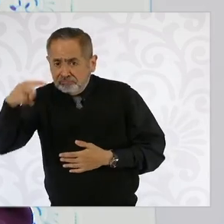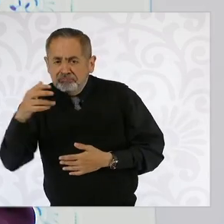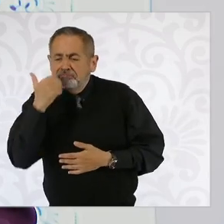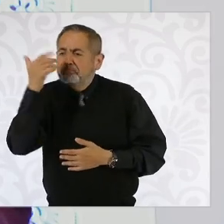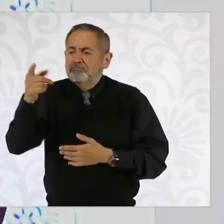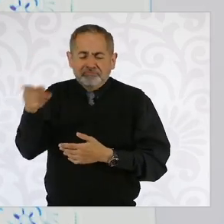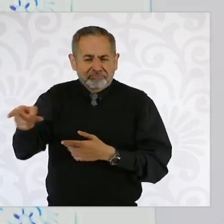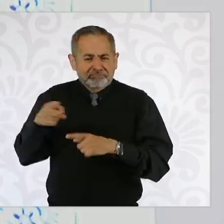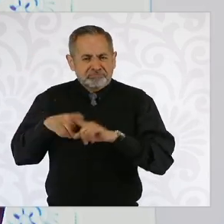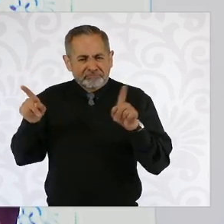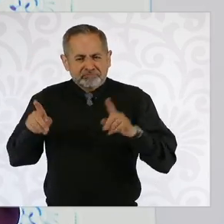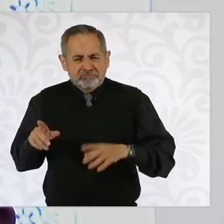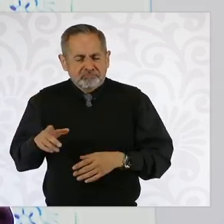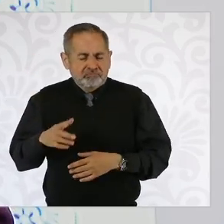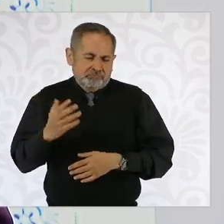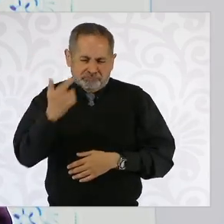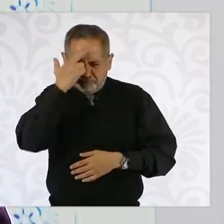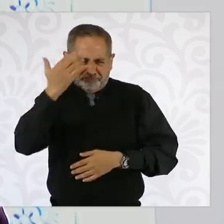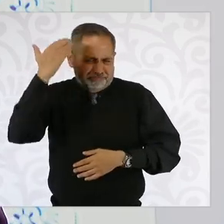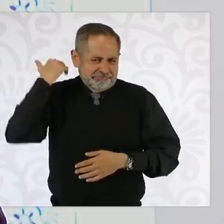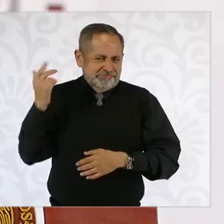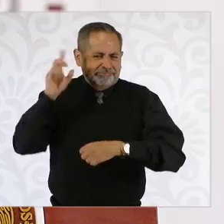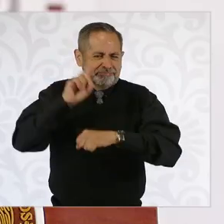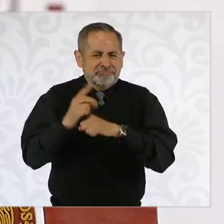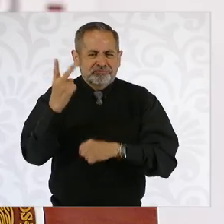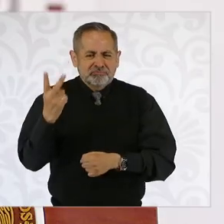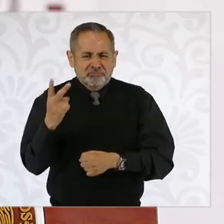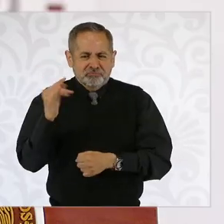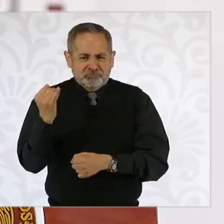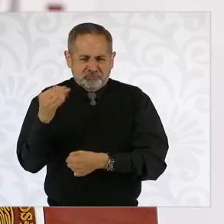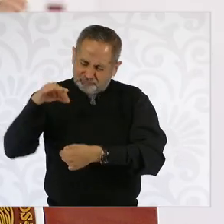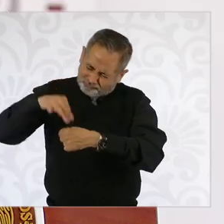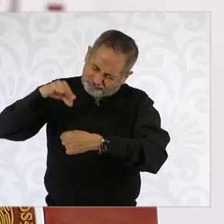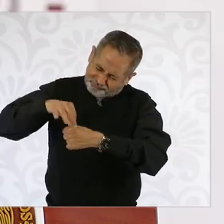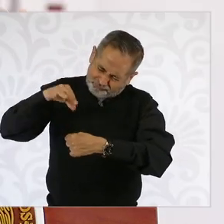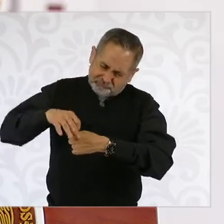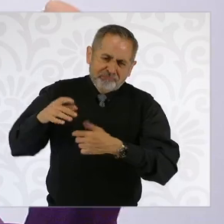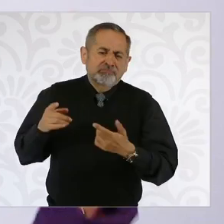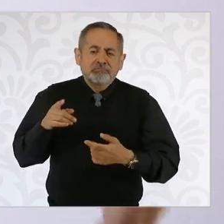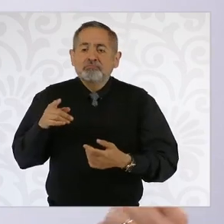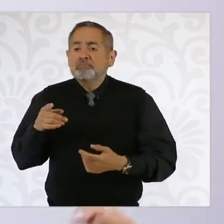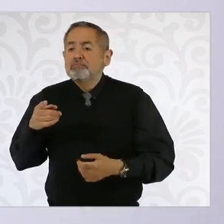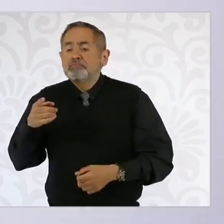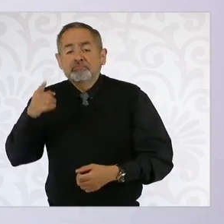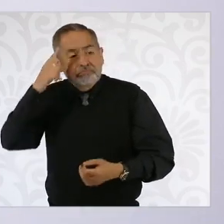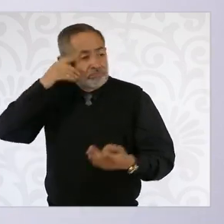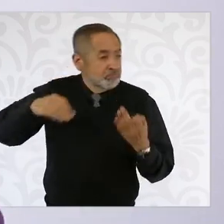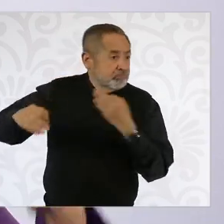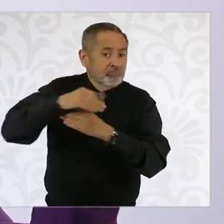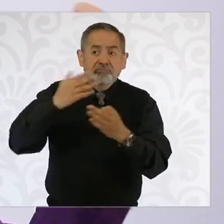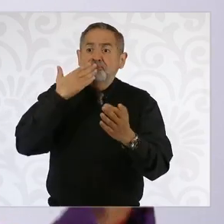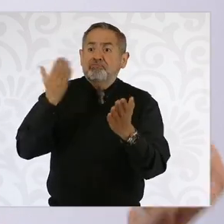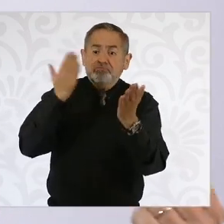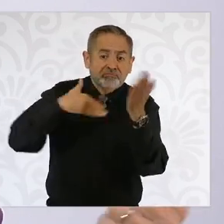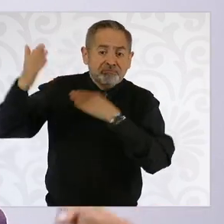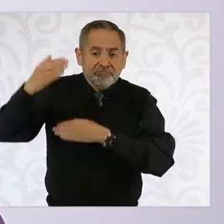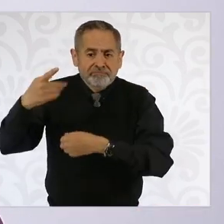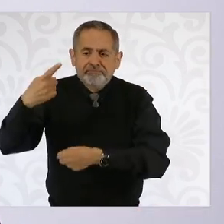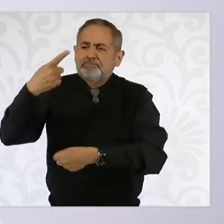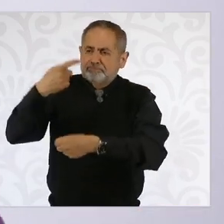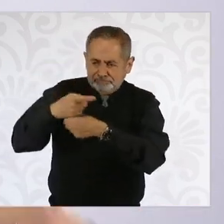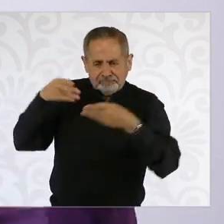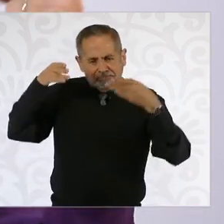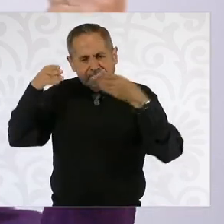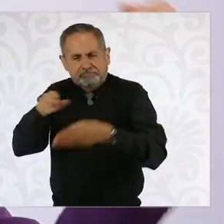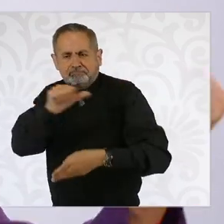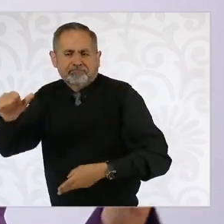se mostró el 2 de junio. Que es el de por el bien de todos, primero los pobres. Es el de la construcción